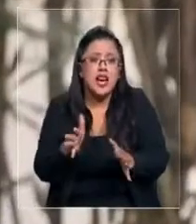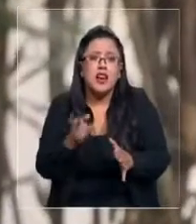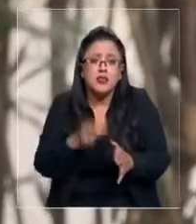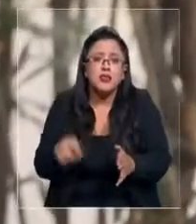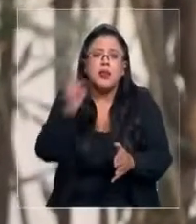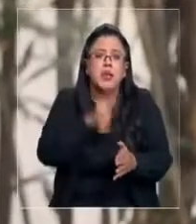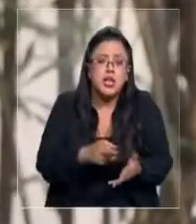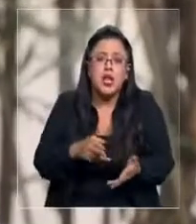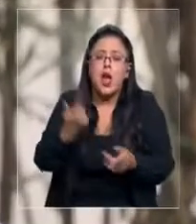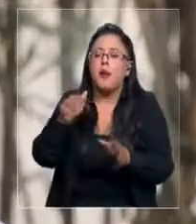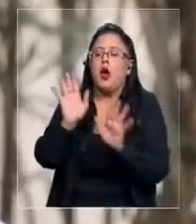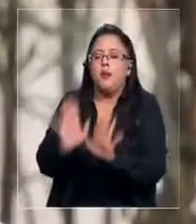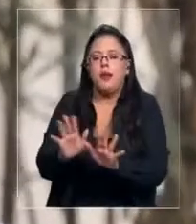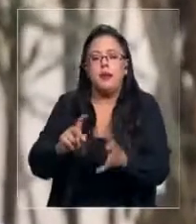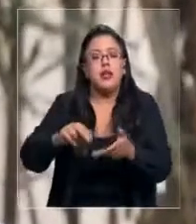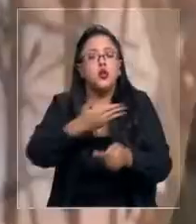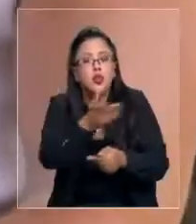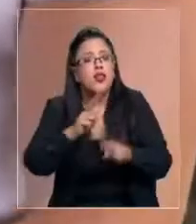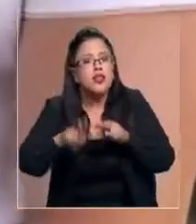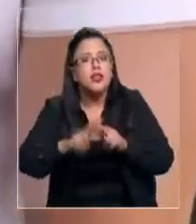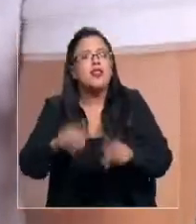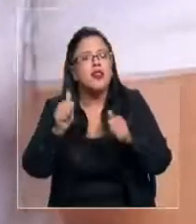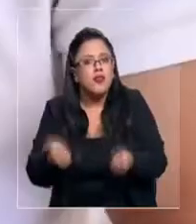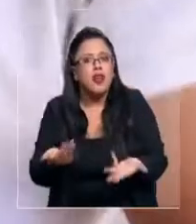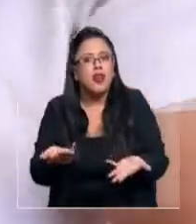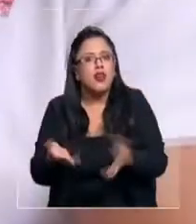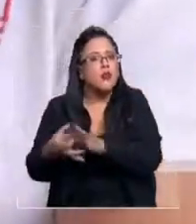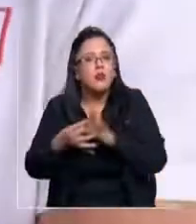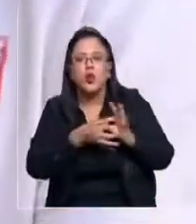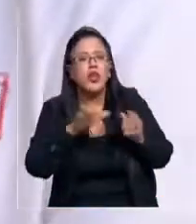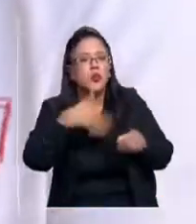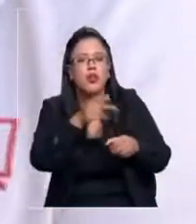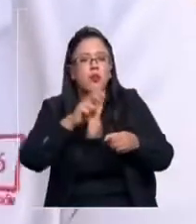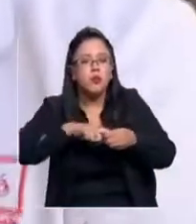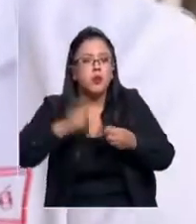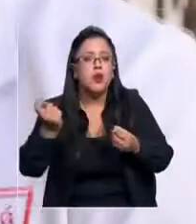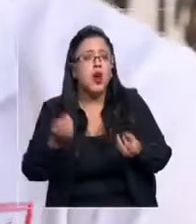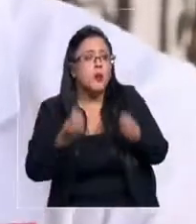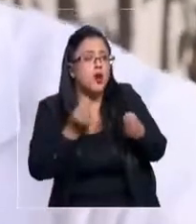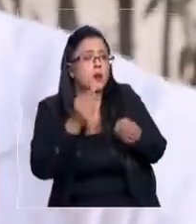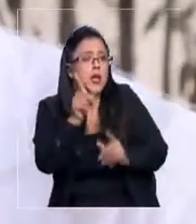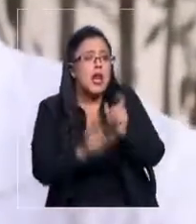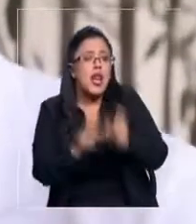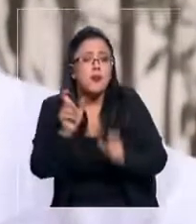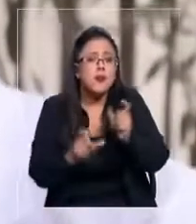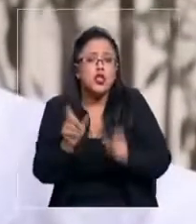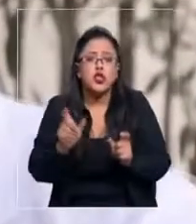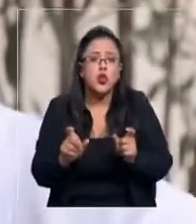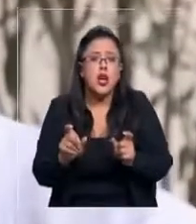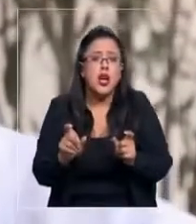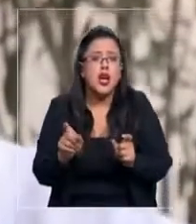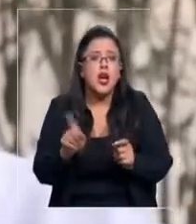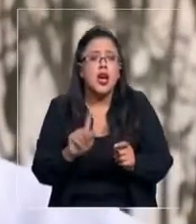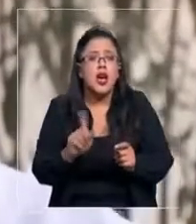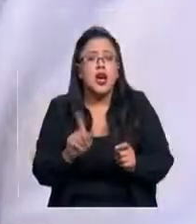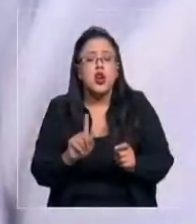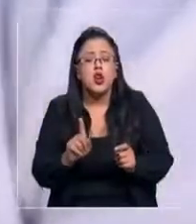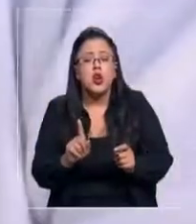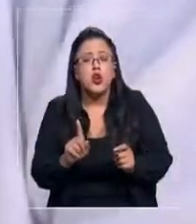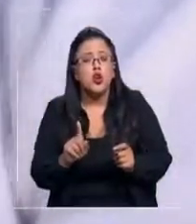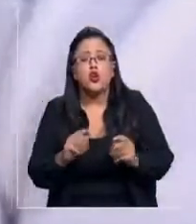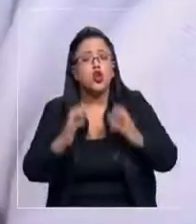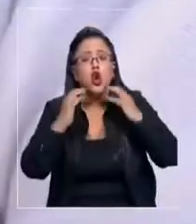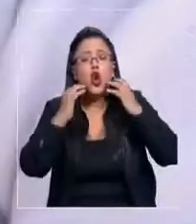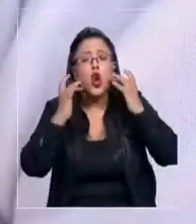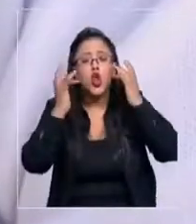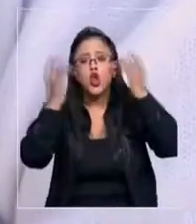administración que lo está haciendo según ustedes bien, digamos. Responde a un descontento de la gente porque se estaba haciendo riguroso el tema de la administración. Cuando